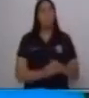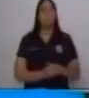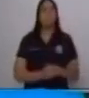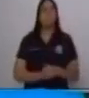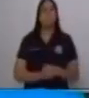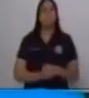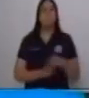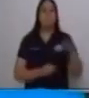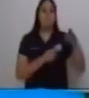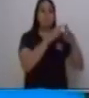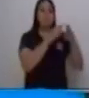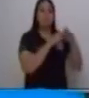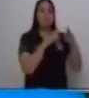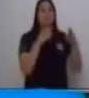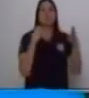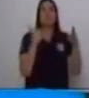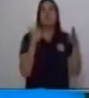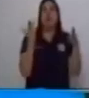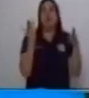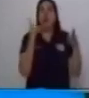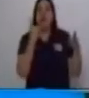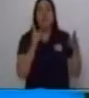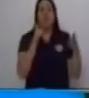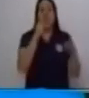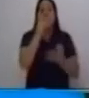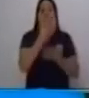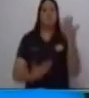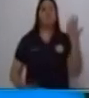¿A dónde fuiste?